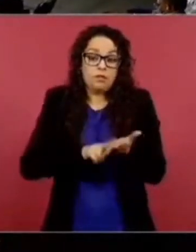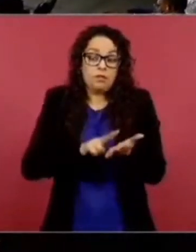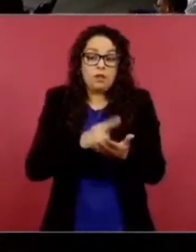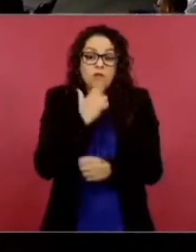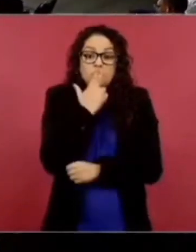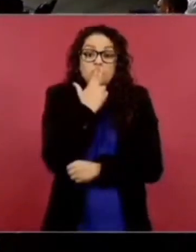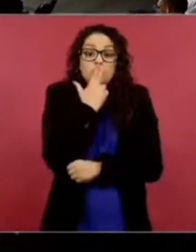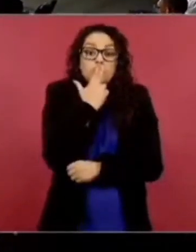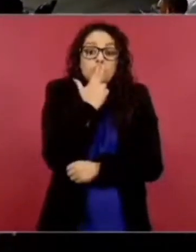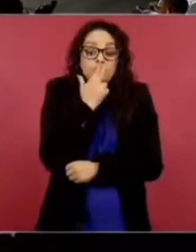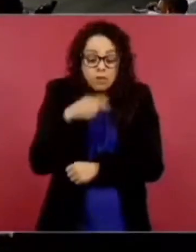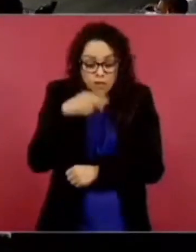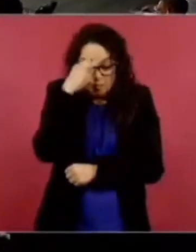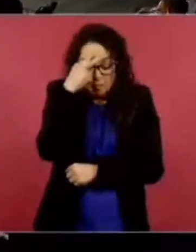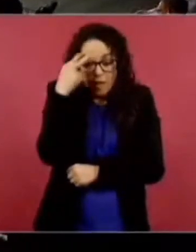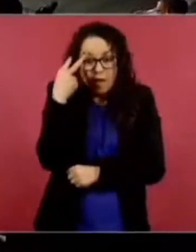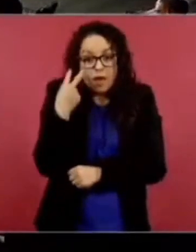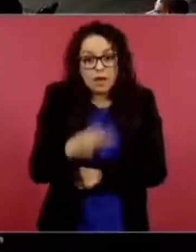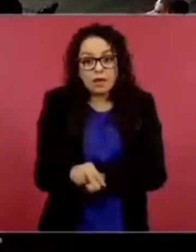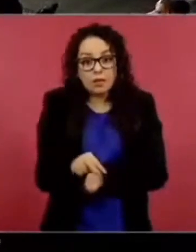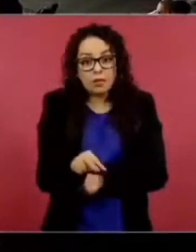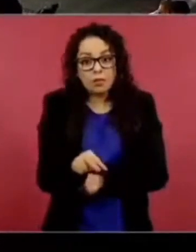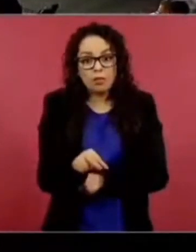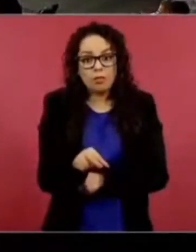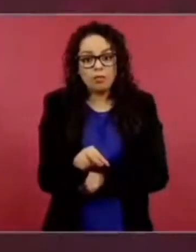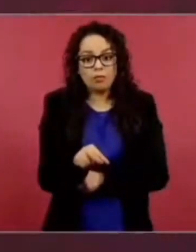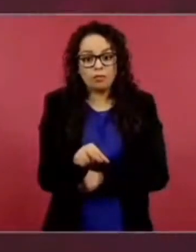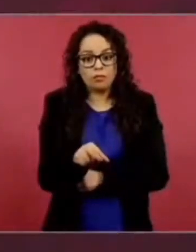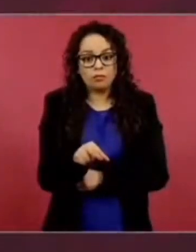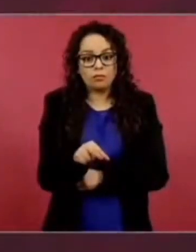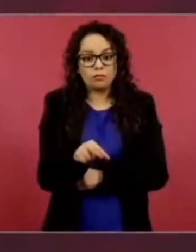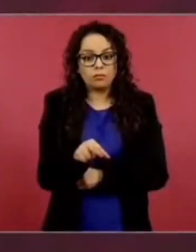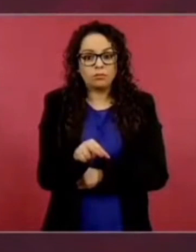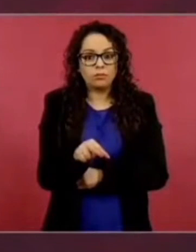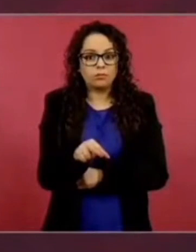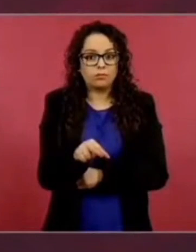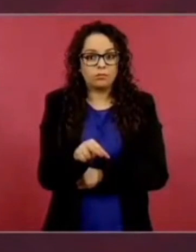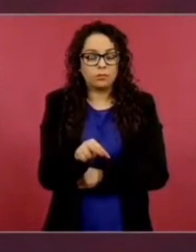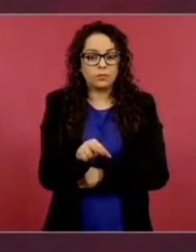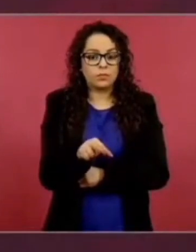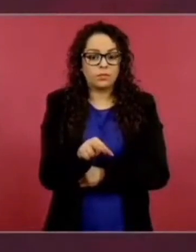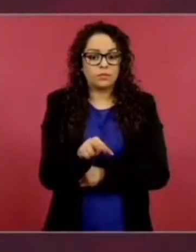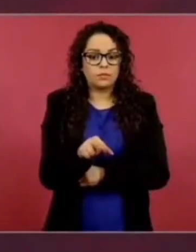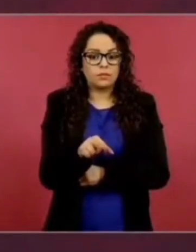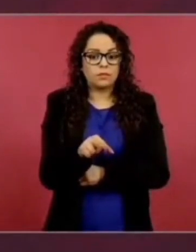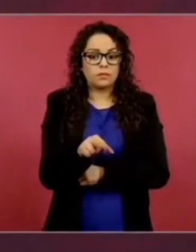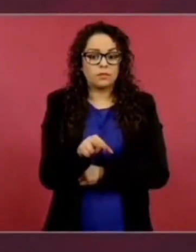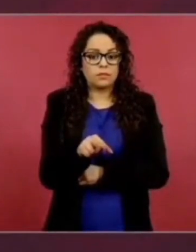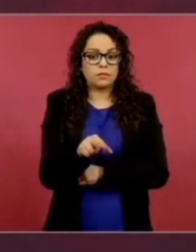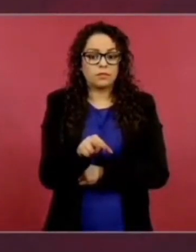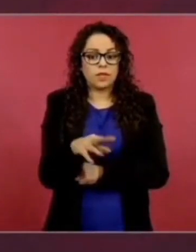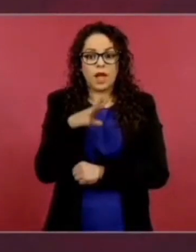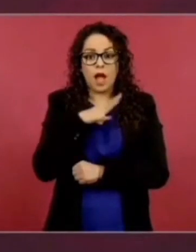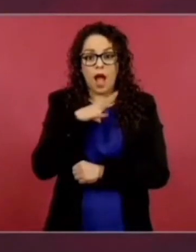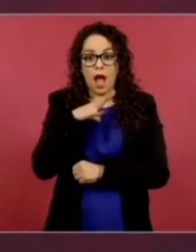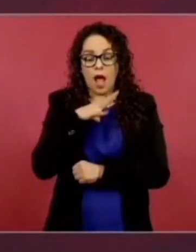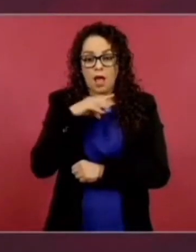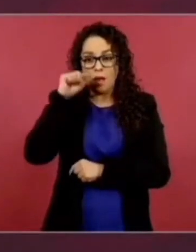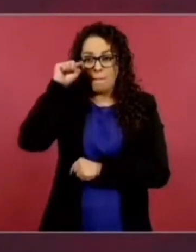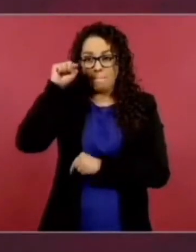que vienen de lejos, es